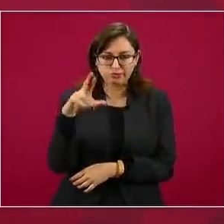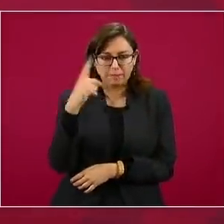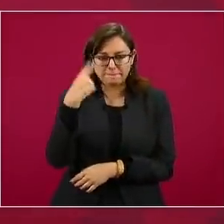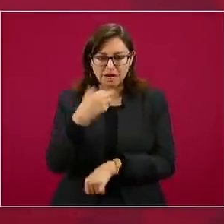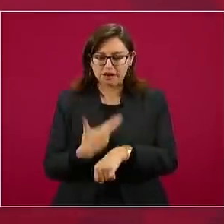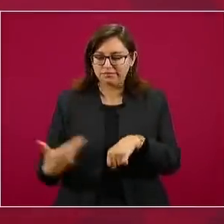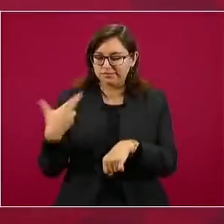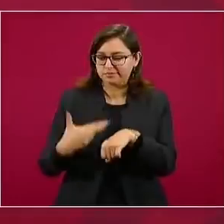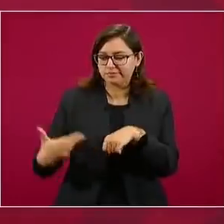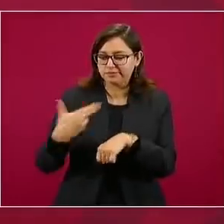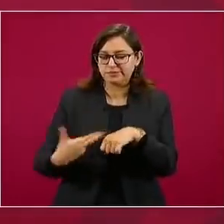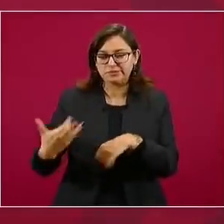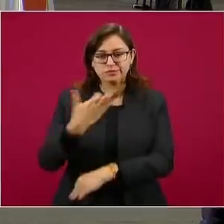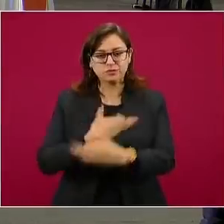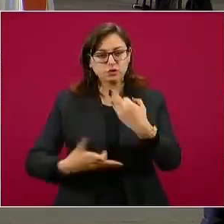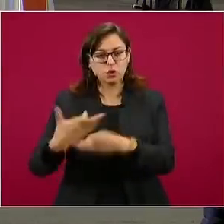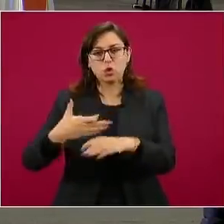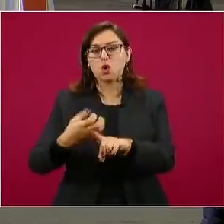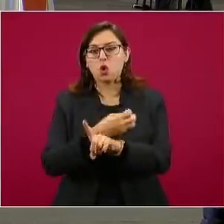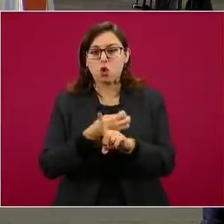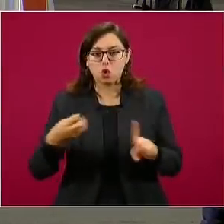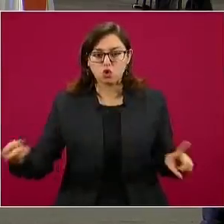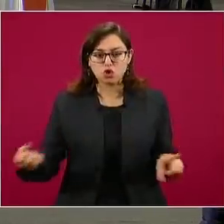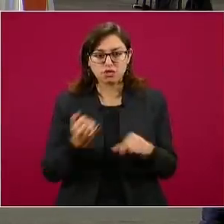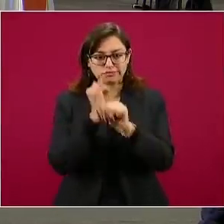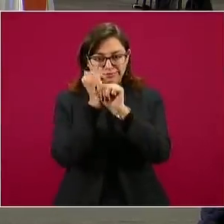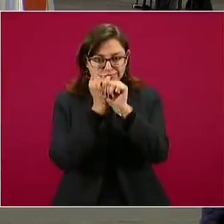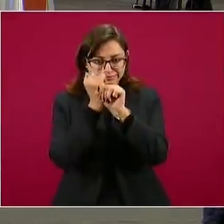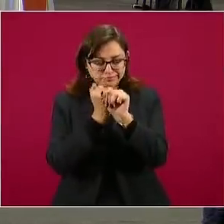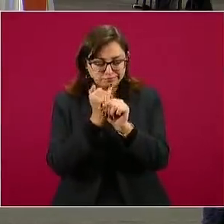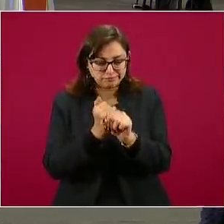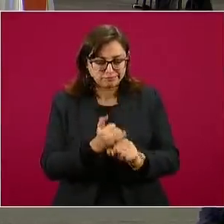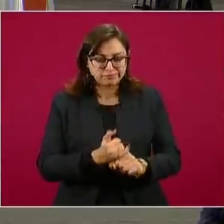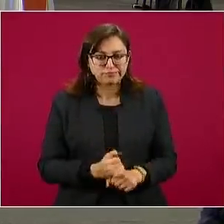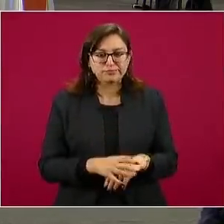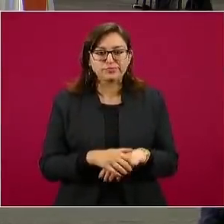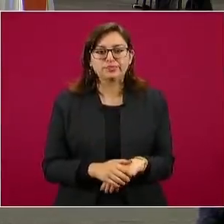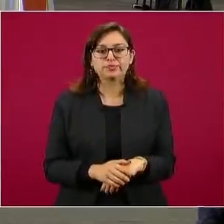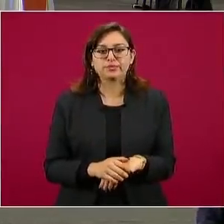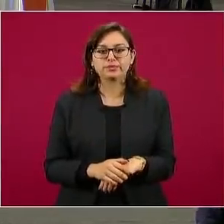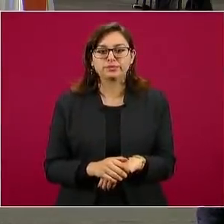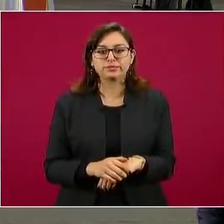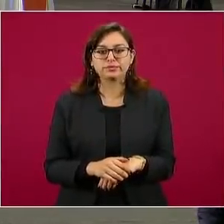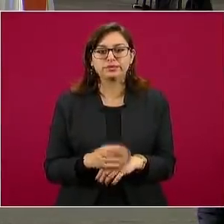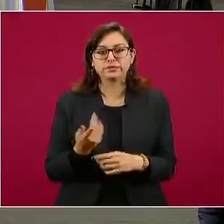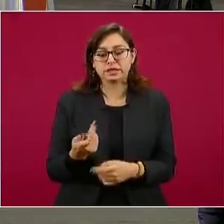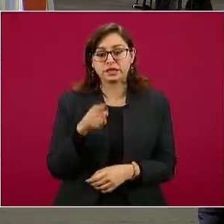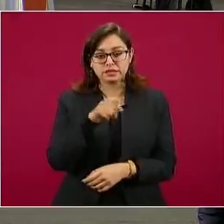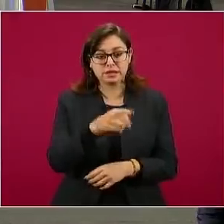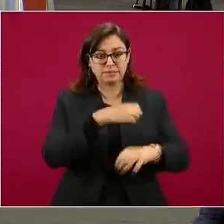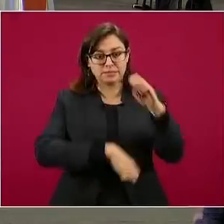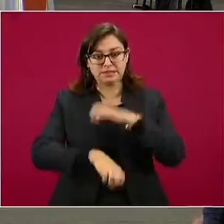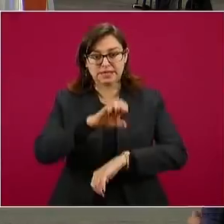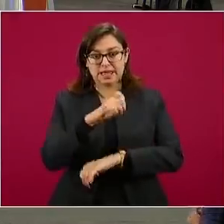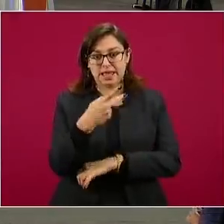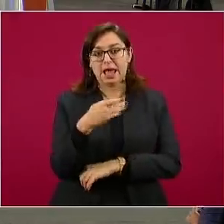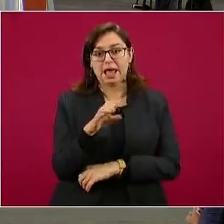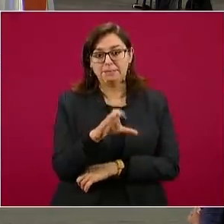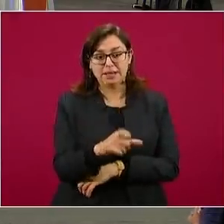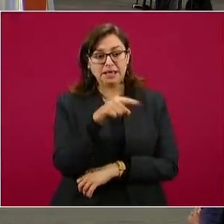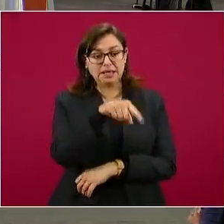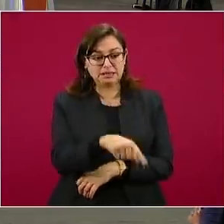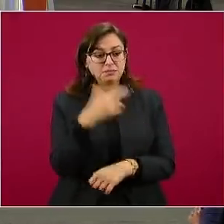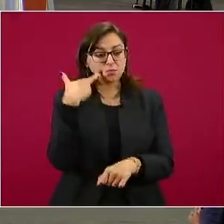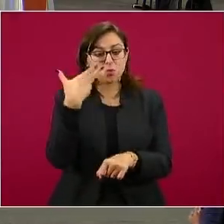organización de esta investigación por parte de Epic Research, CRO, es la empresa responsable